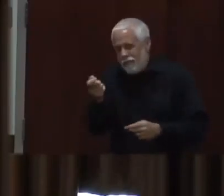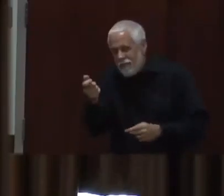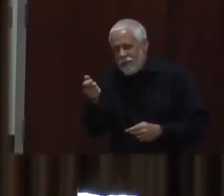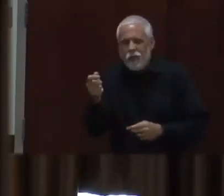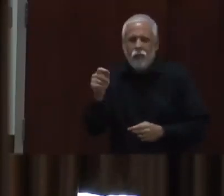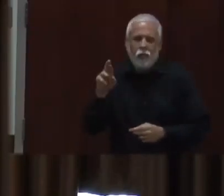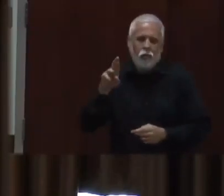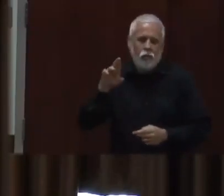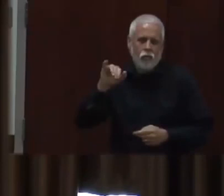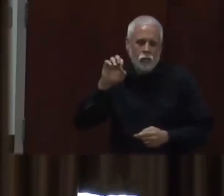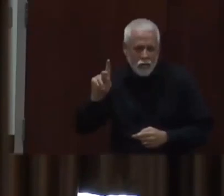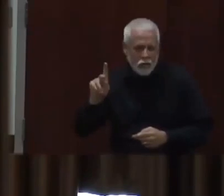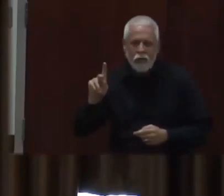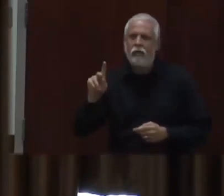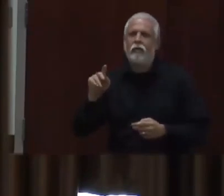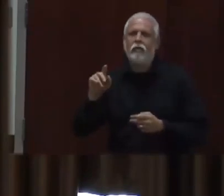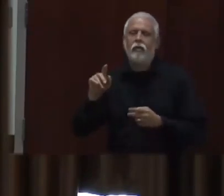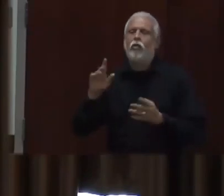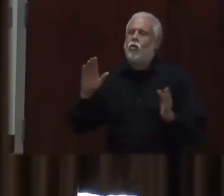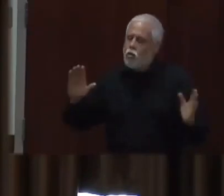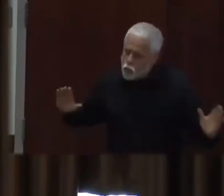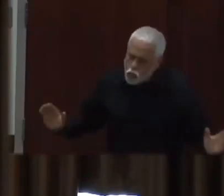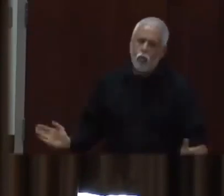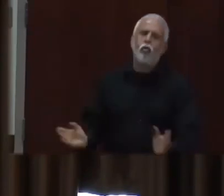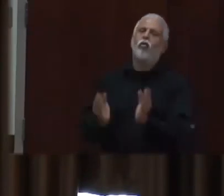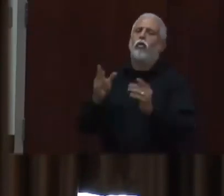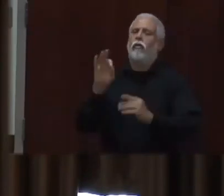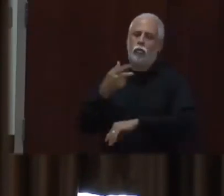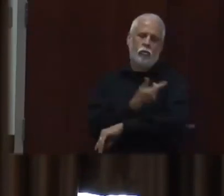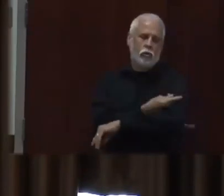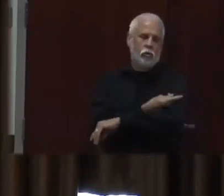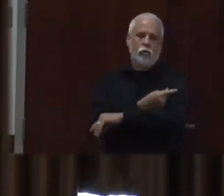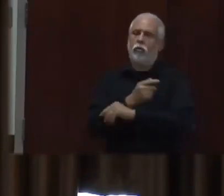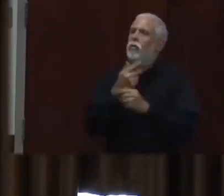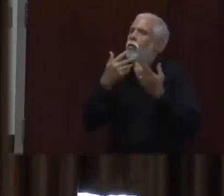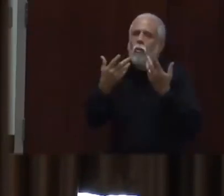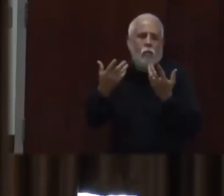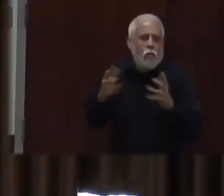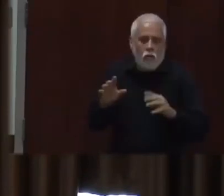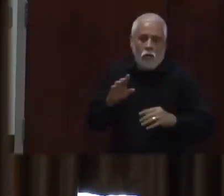es importante que obtengamos esta vacuna durante el otoño.